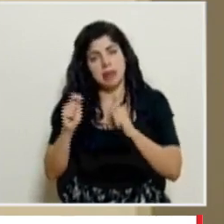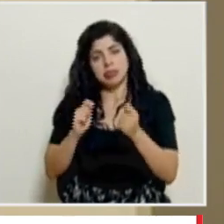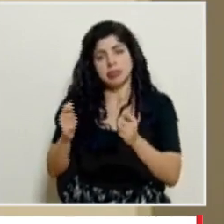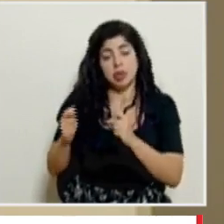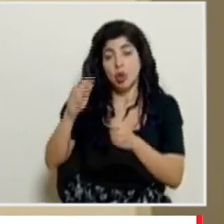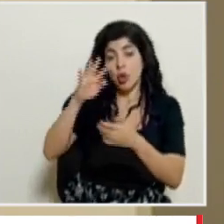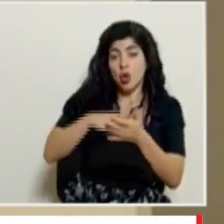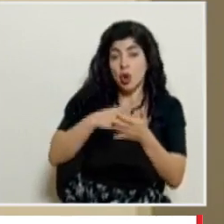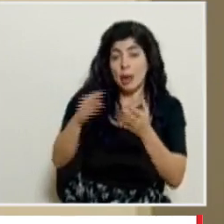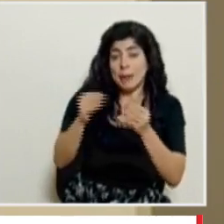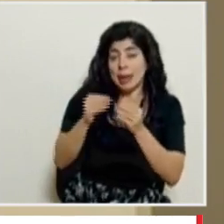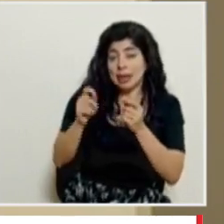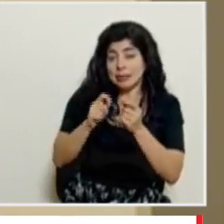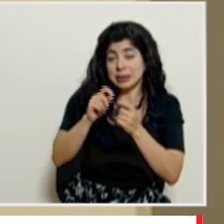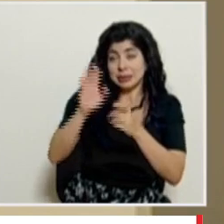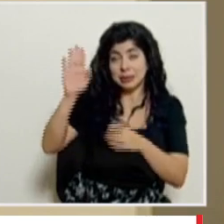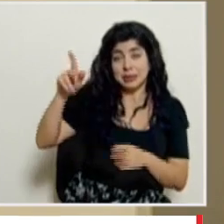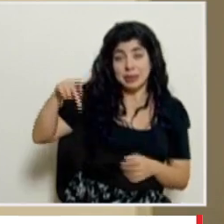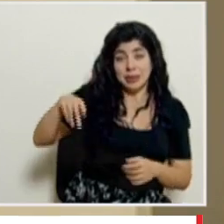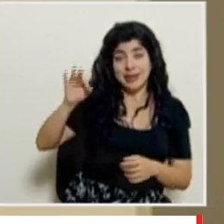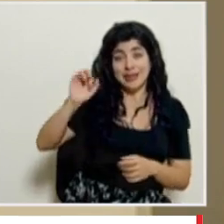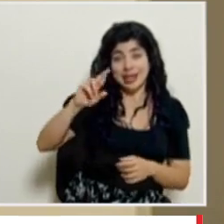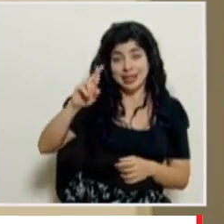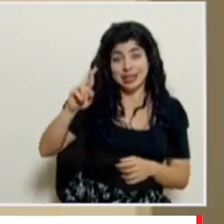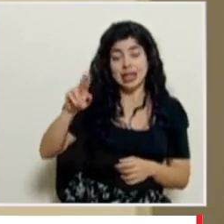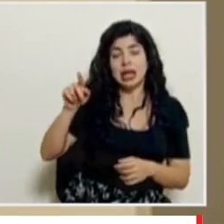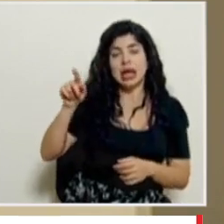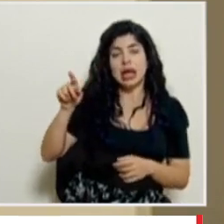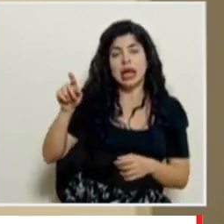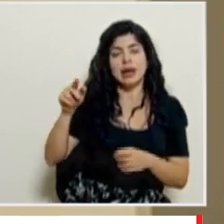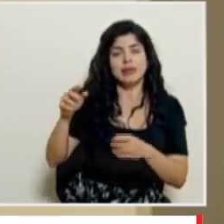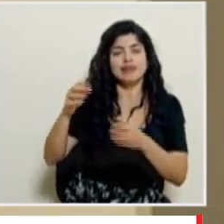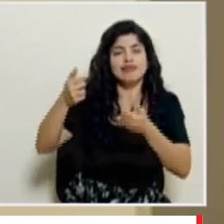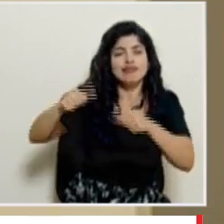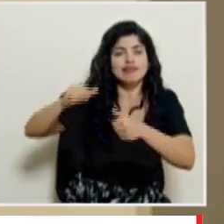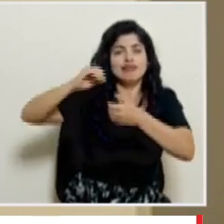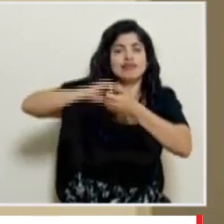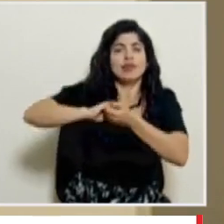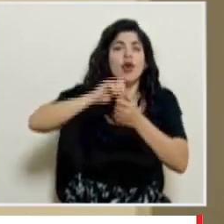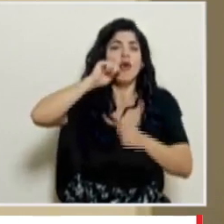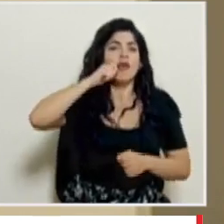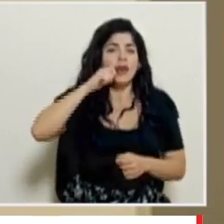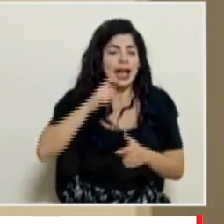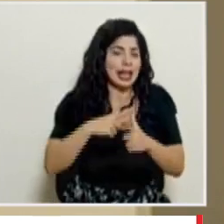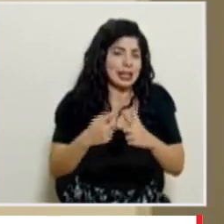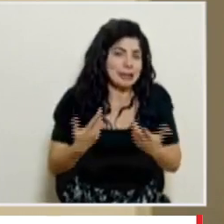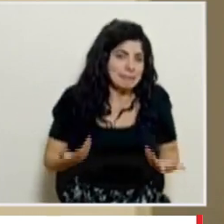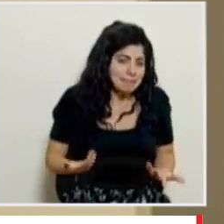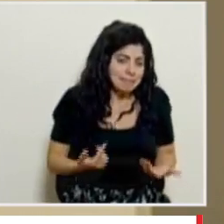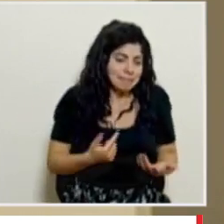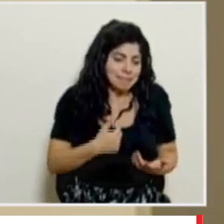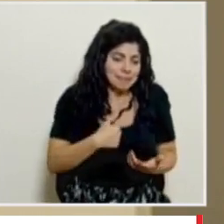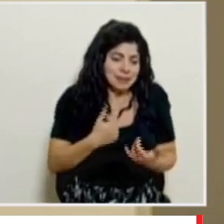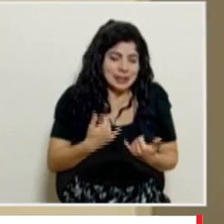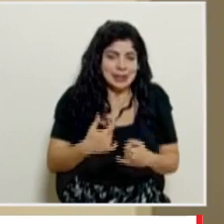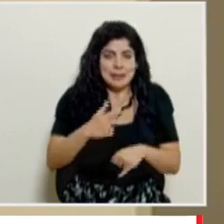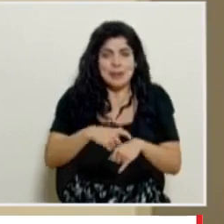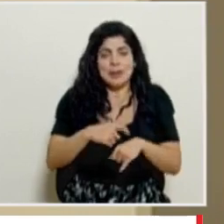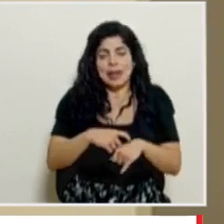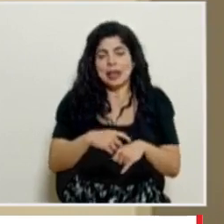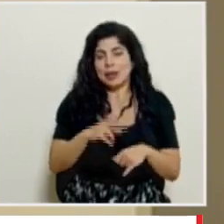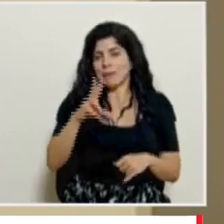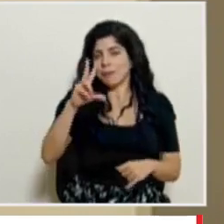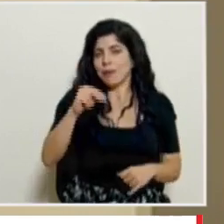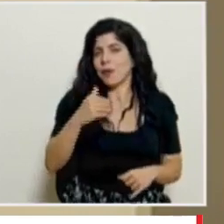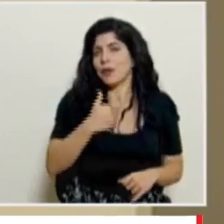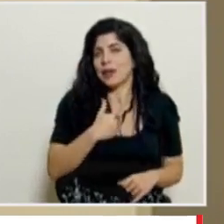cronogramas específicos de Pfizer tentativos forman parte del acuerdo de confidencialidad por lo tanto no tenemos en este momento establecido